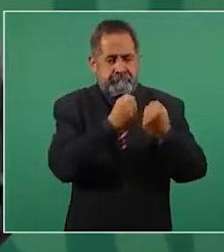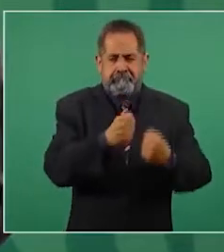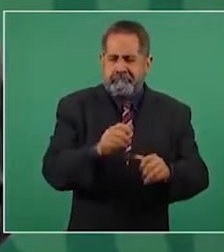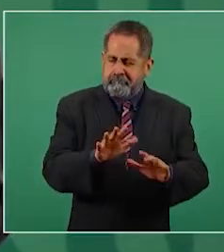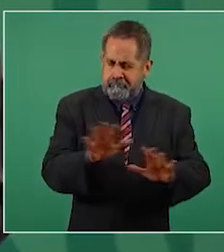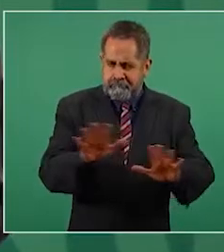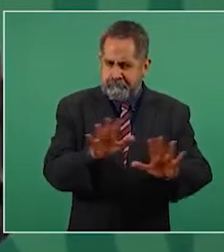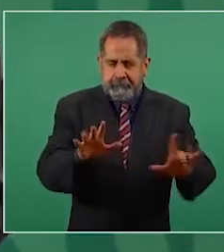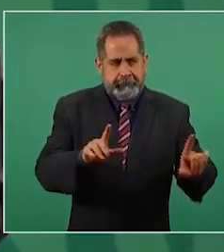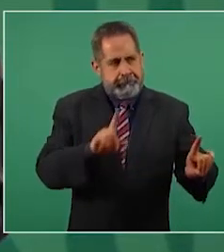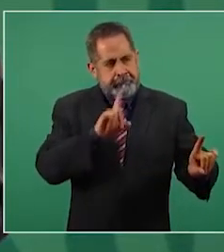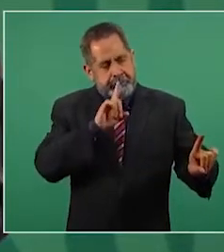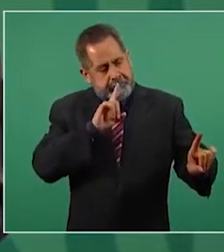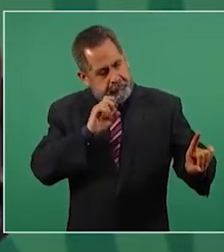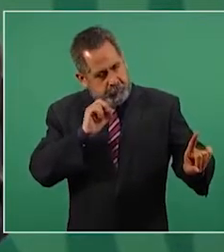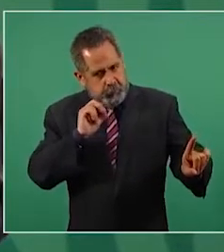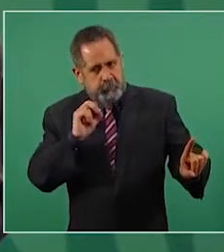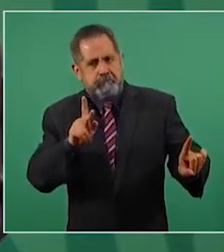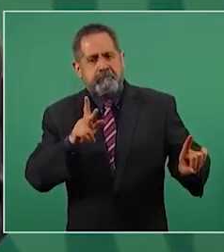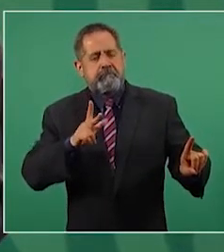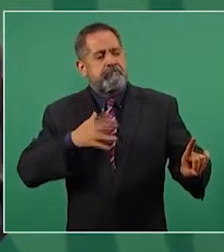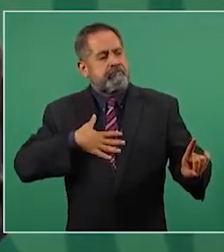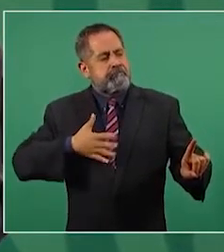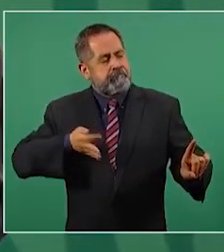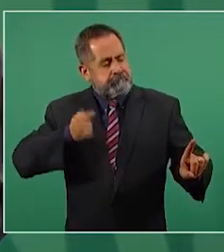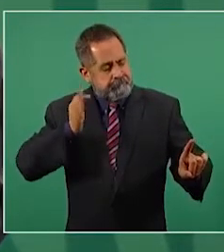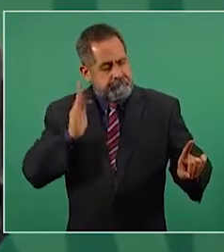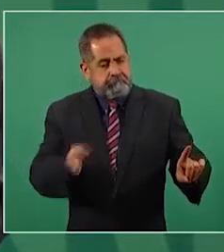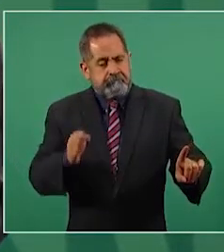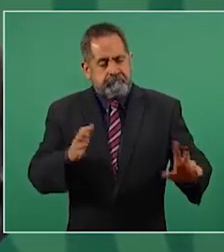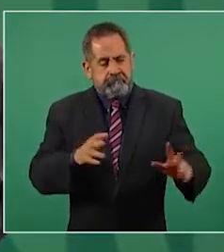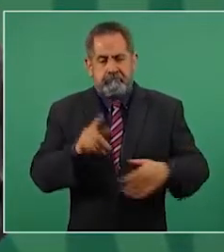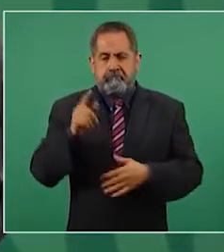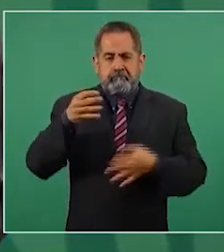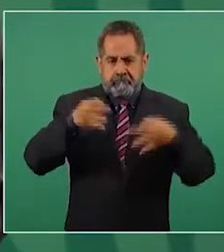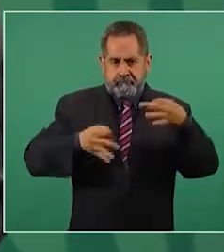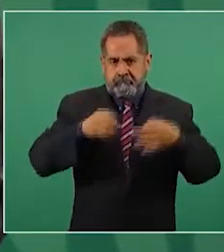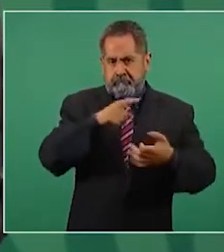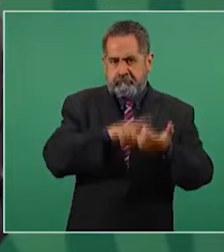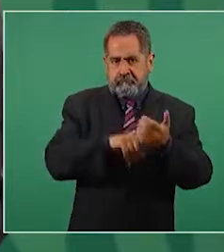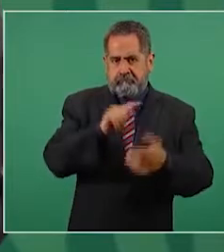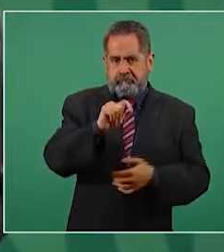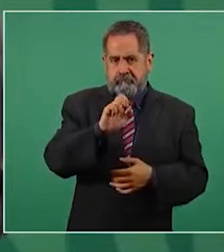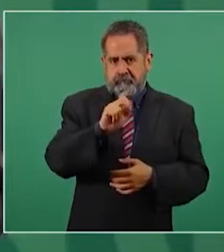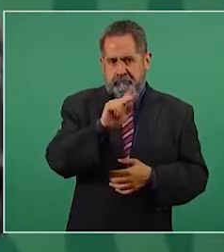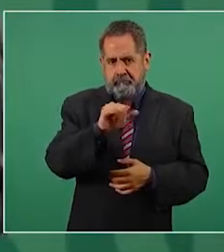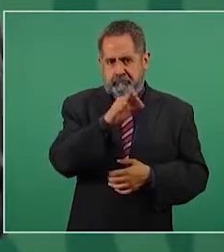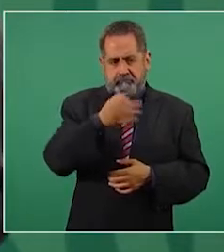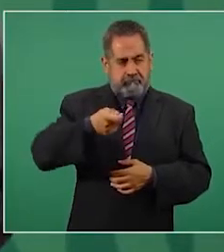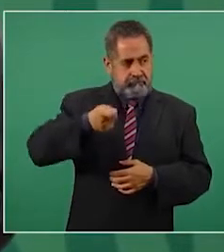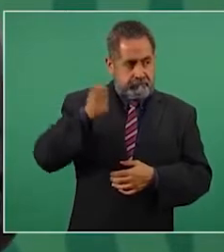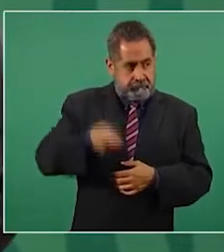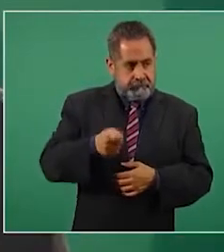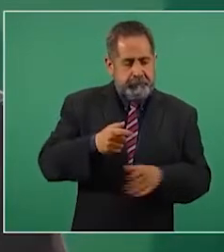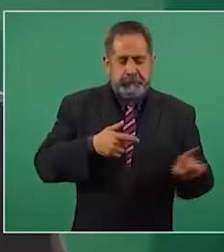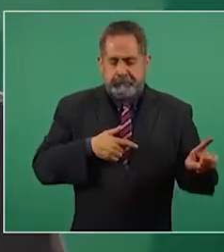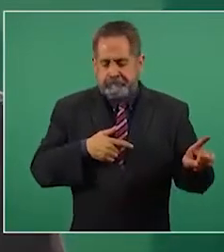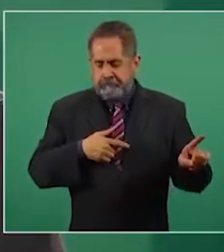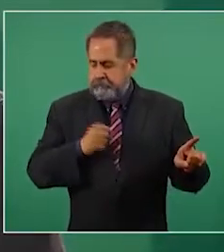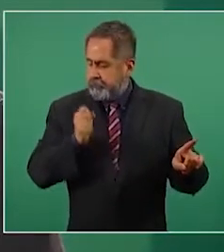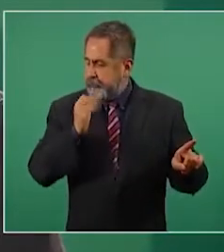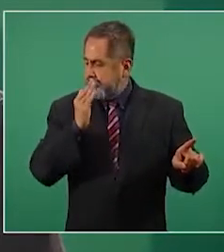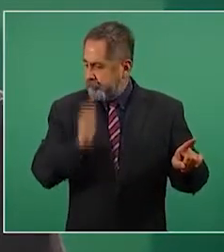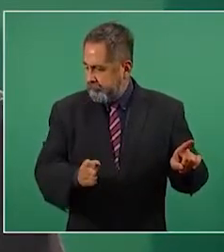la resolución del tribunal y que hay que seguir luchando